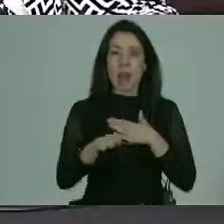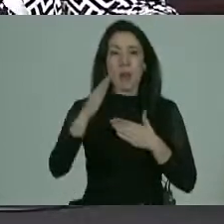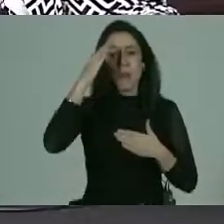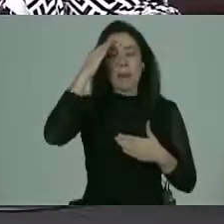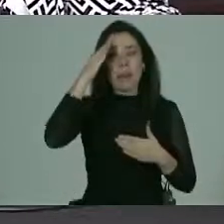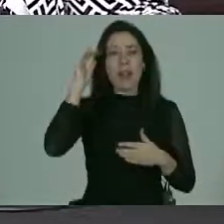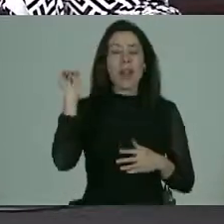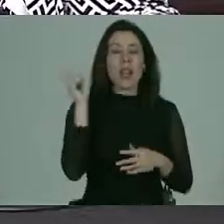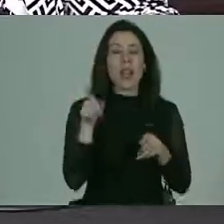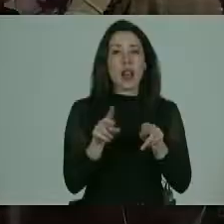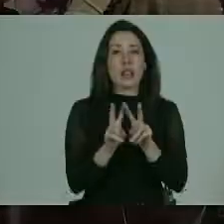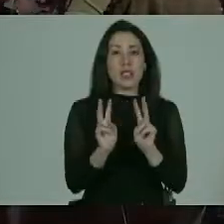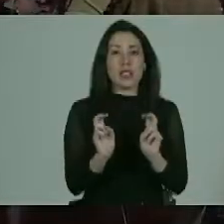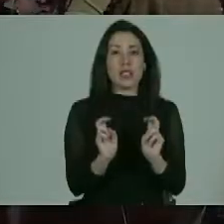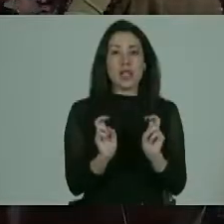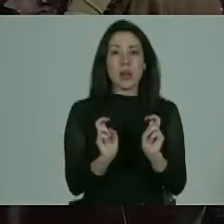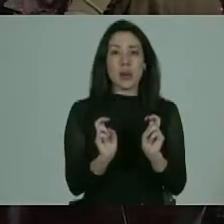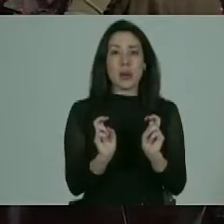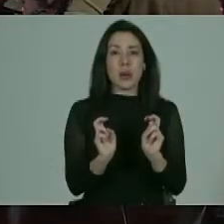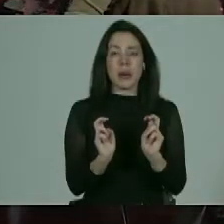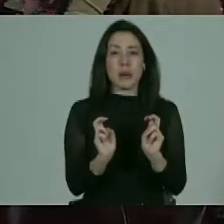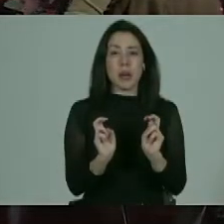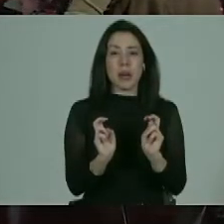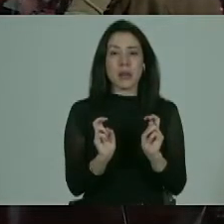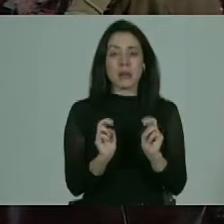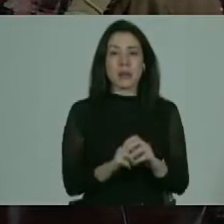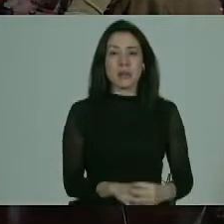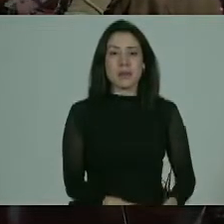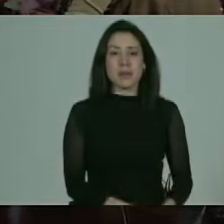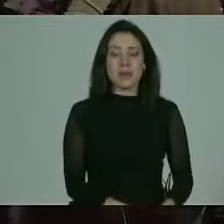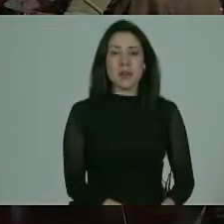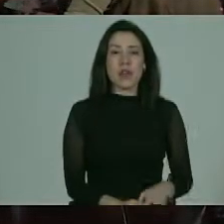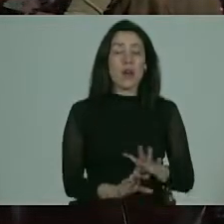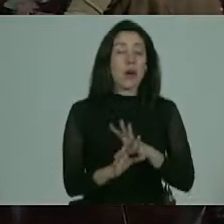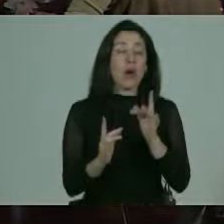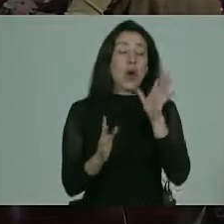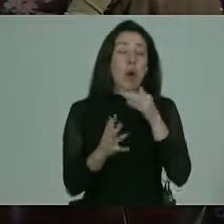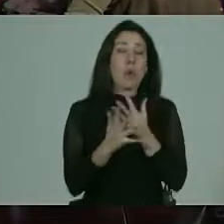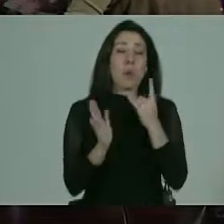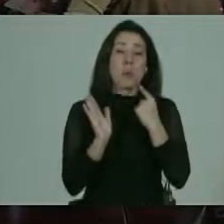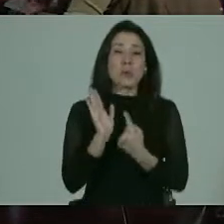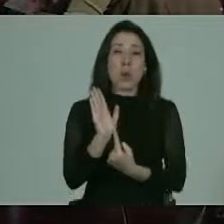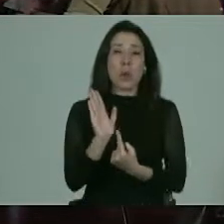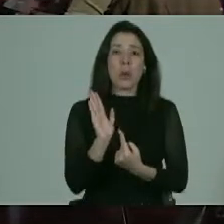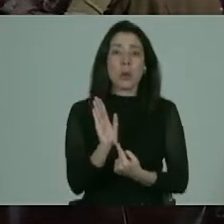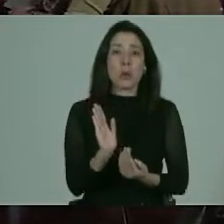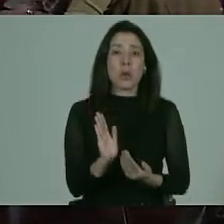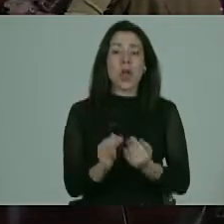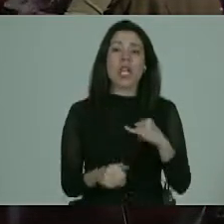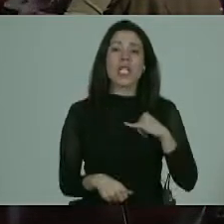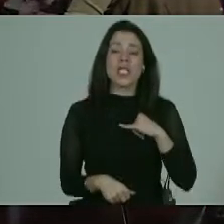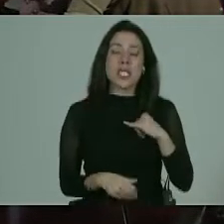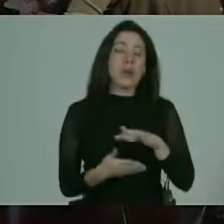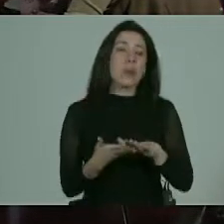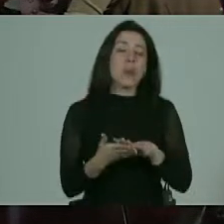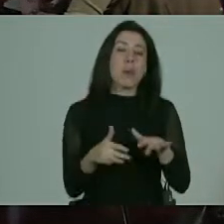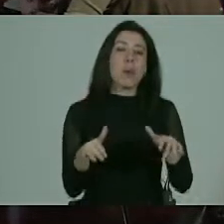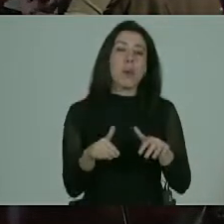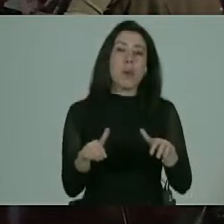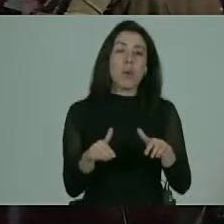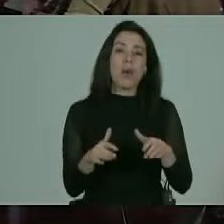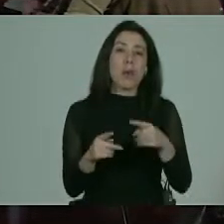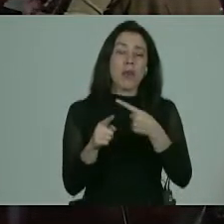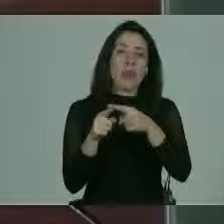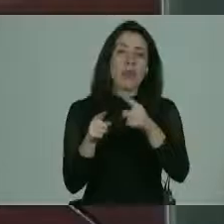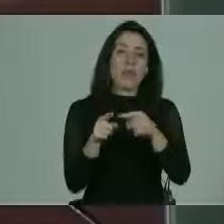en general es un tema que no ha tenido mucho reflejo y se siguen por ejemplo utilizando